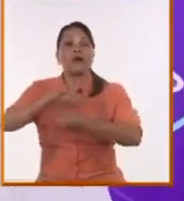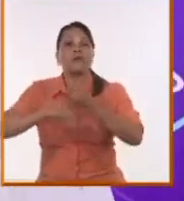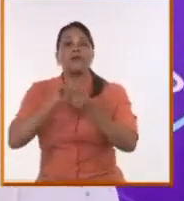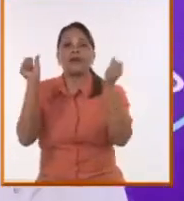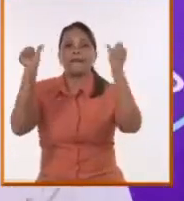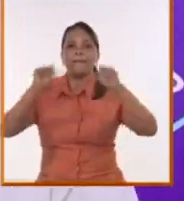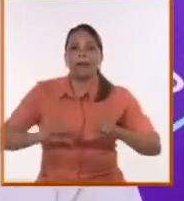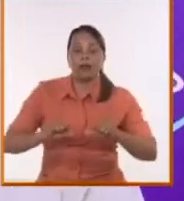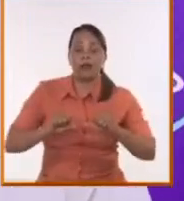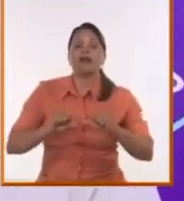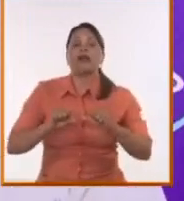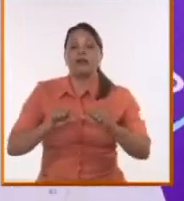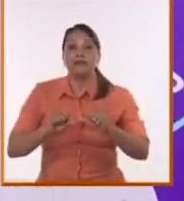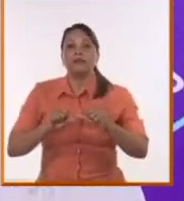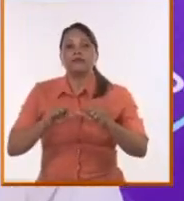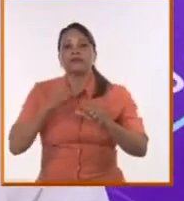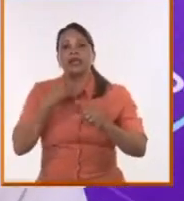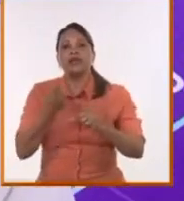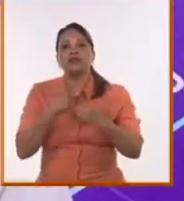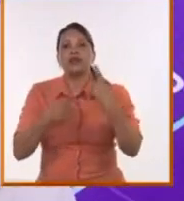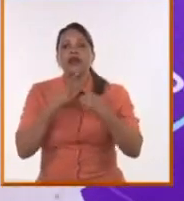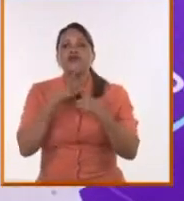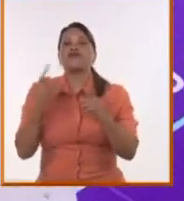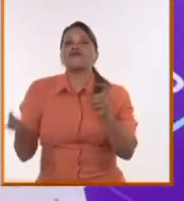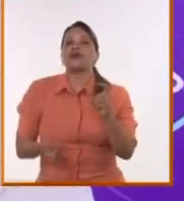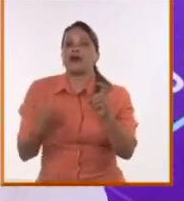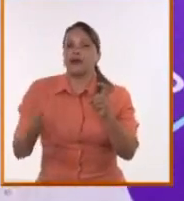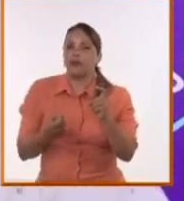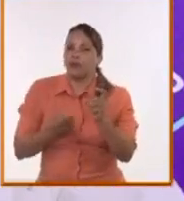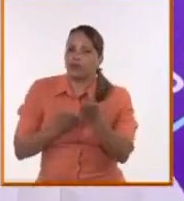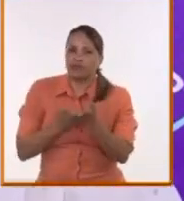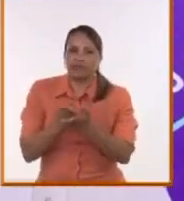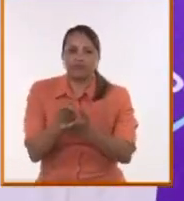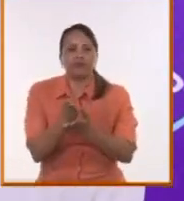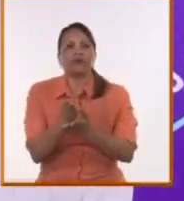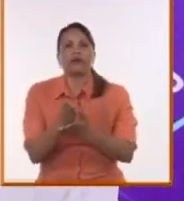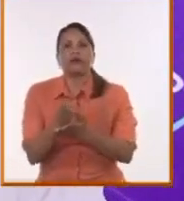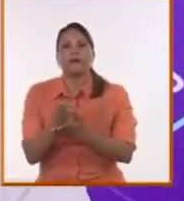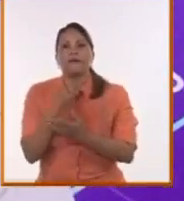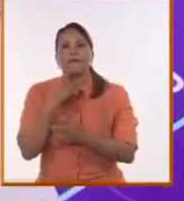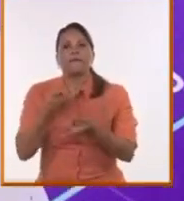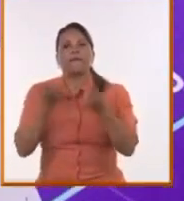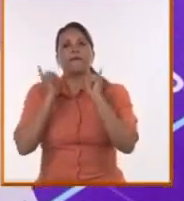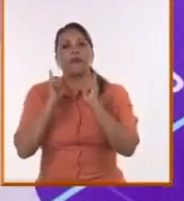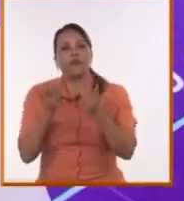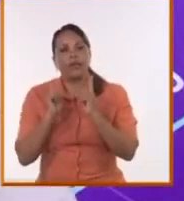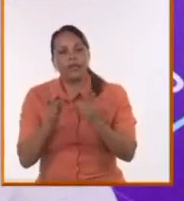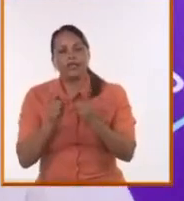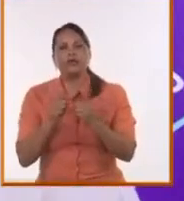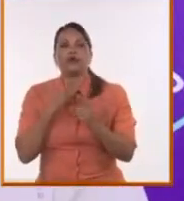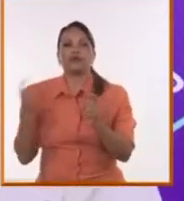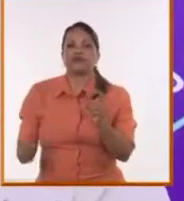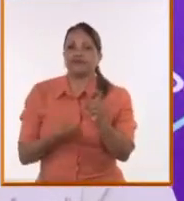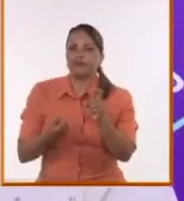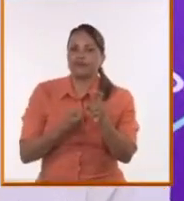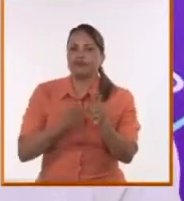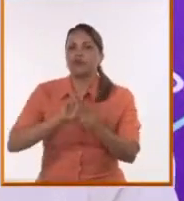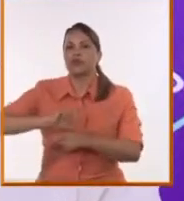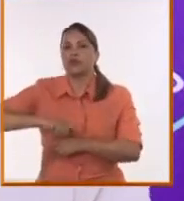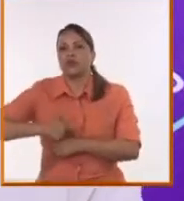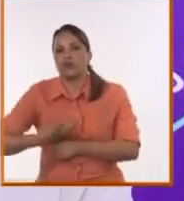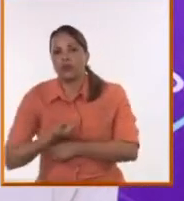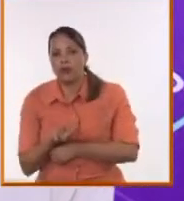se constituye como un desafío ético, como un desafío político, como un desafío cultural